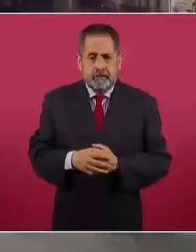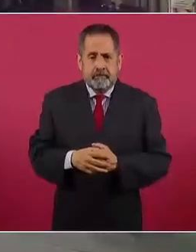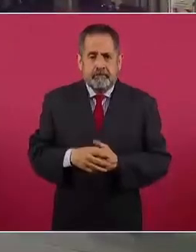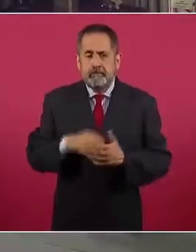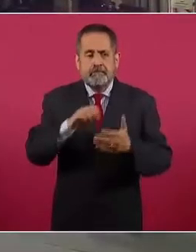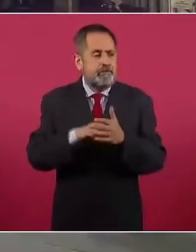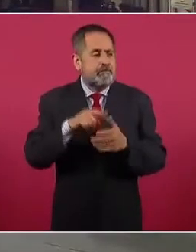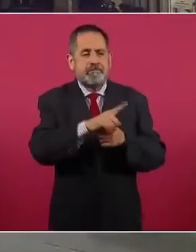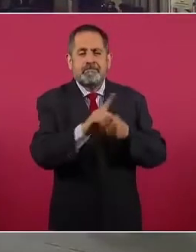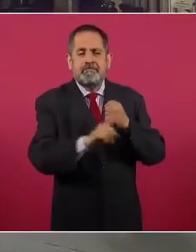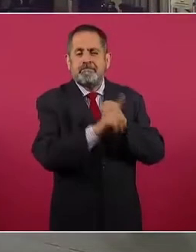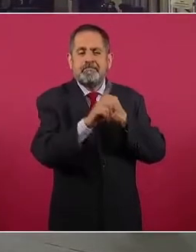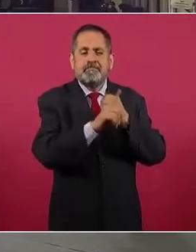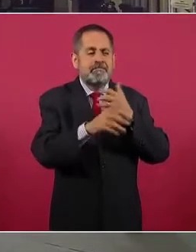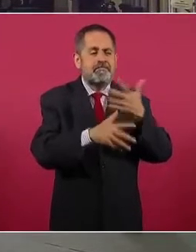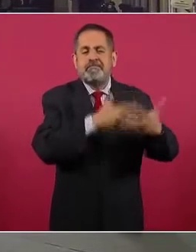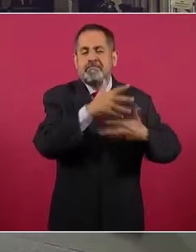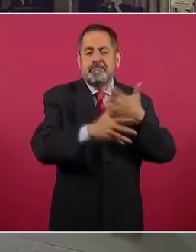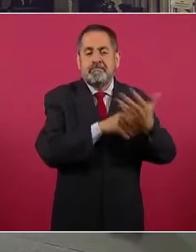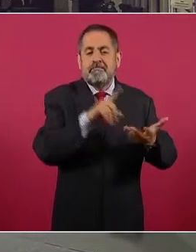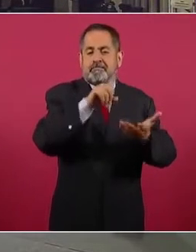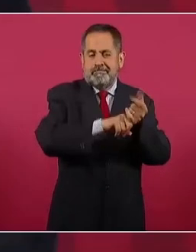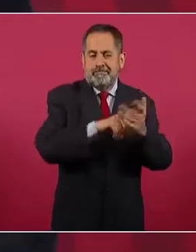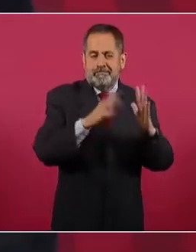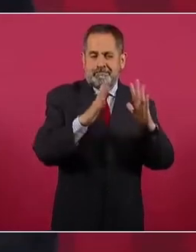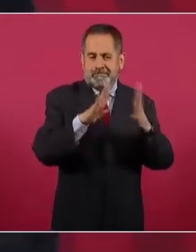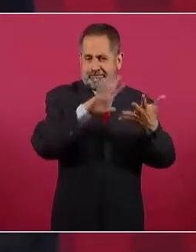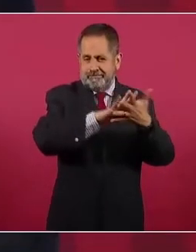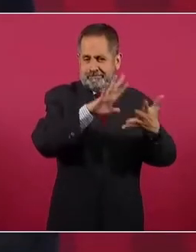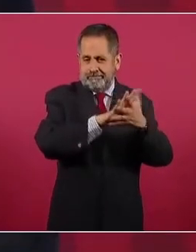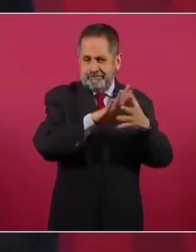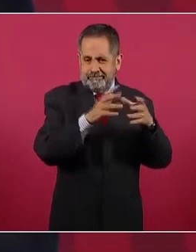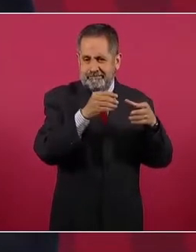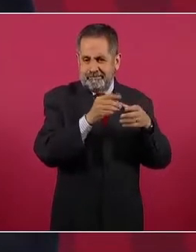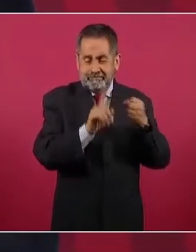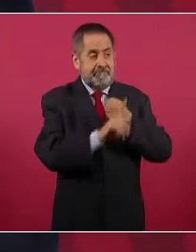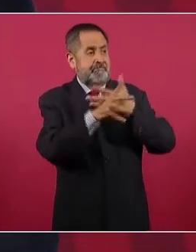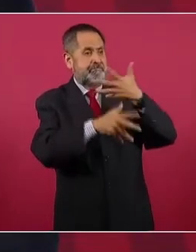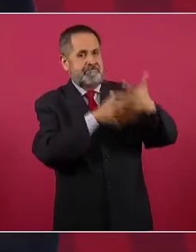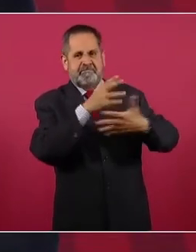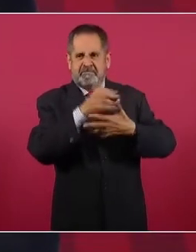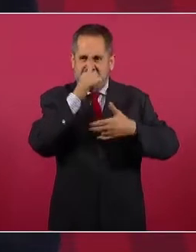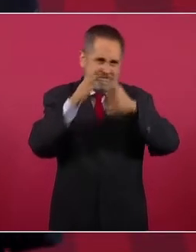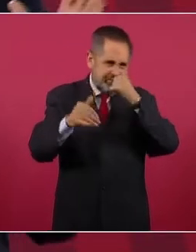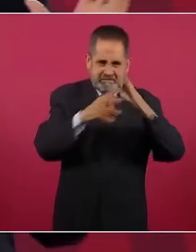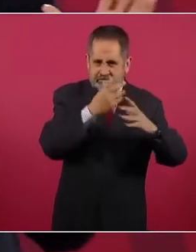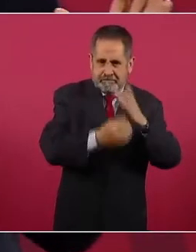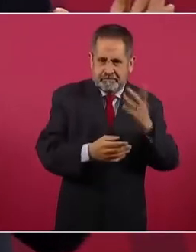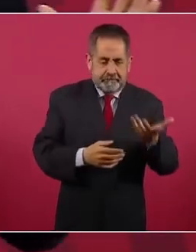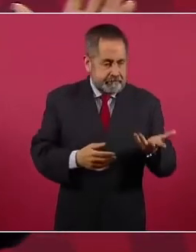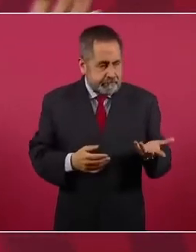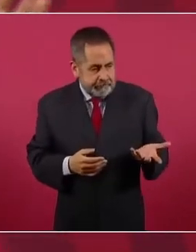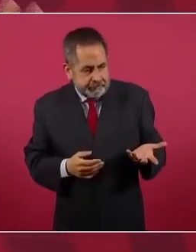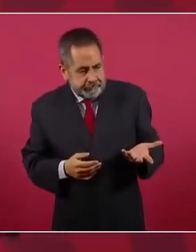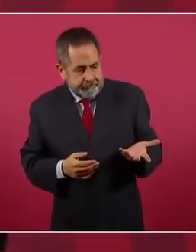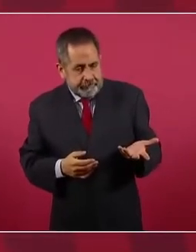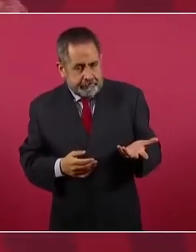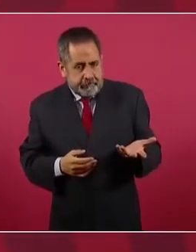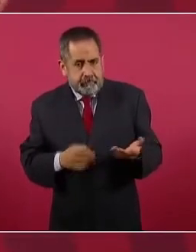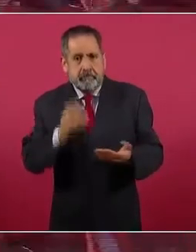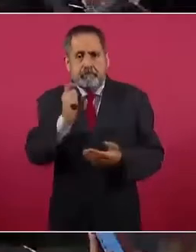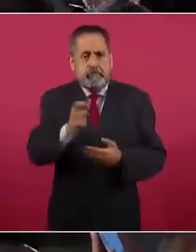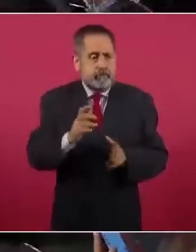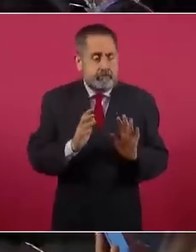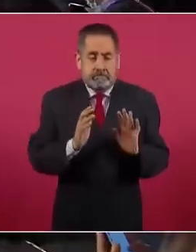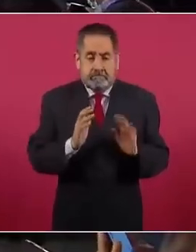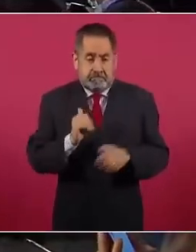en el reclusorio, pues se puede decir es un asunto